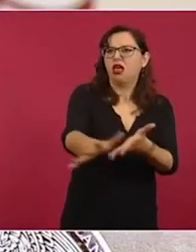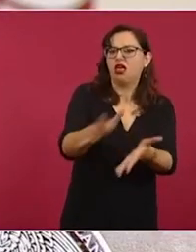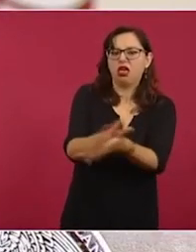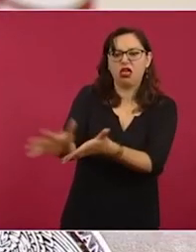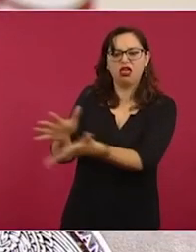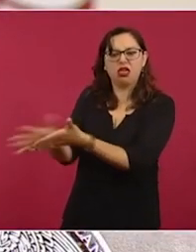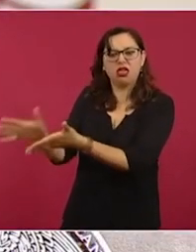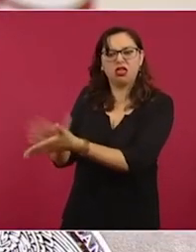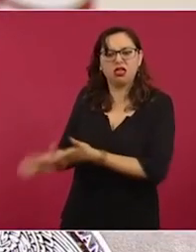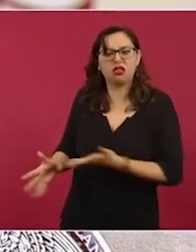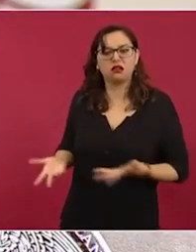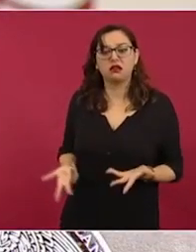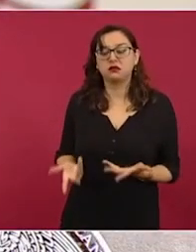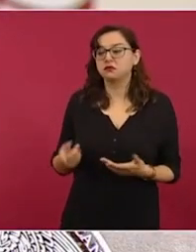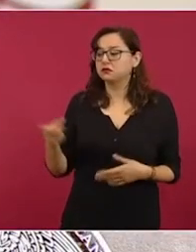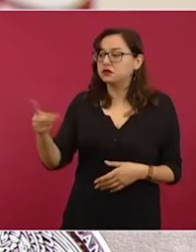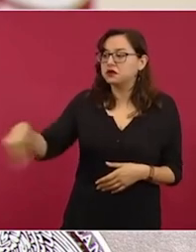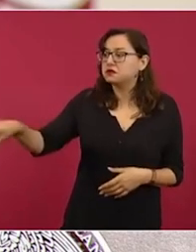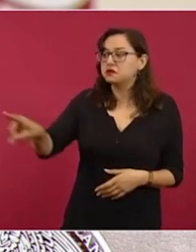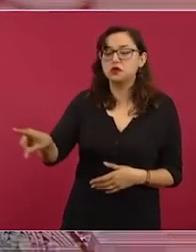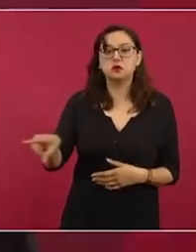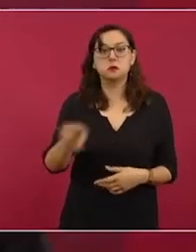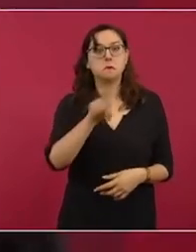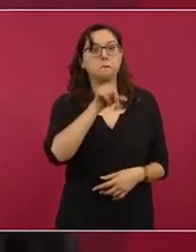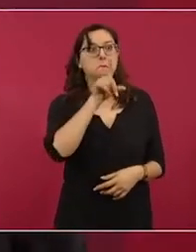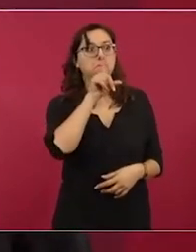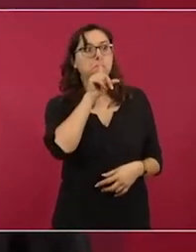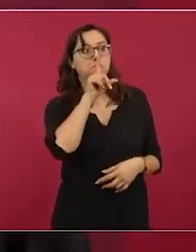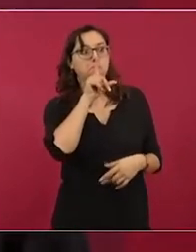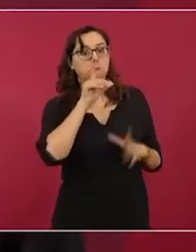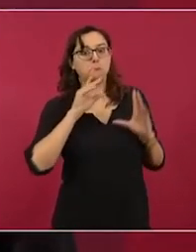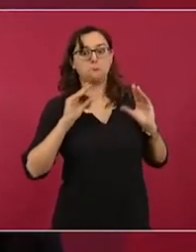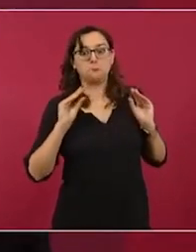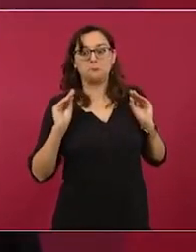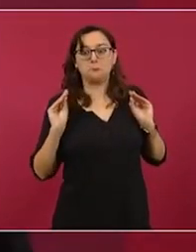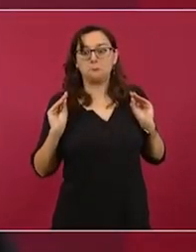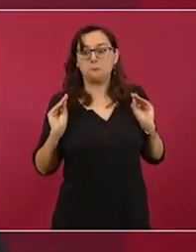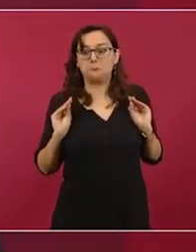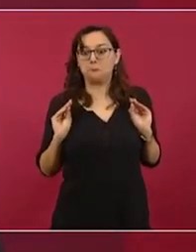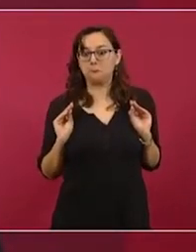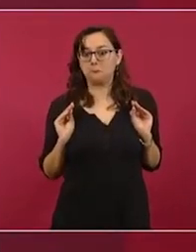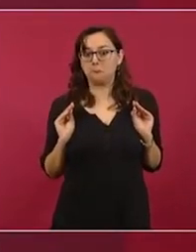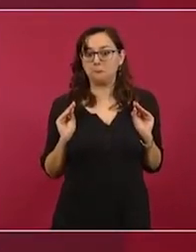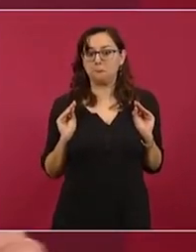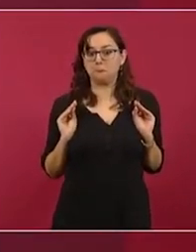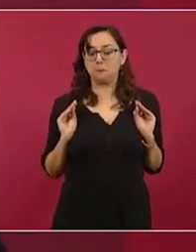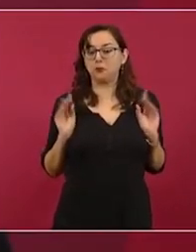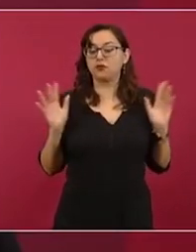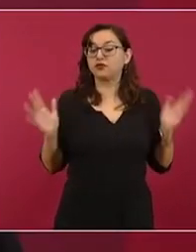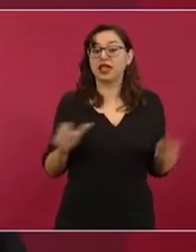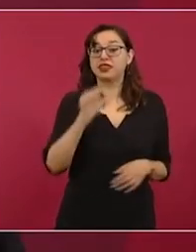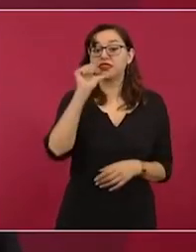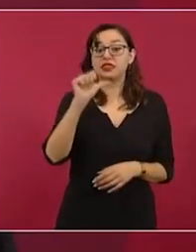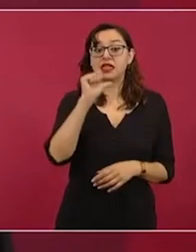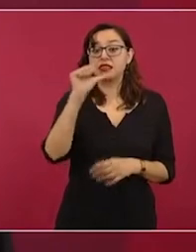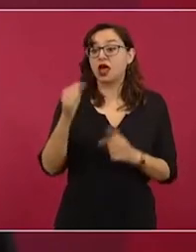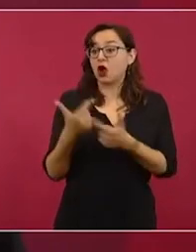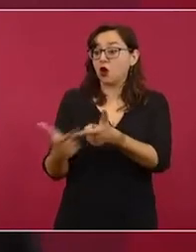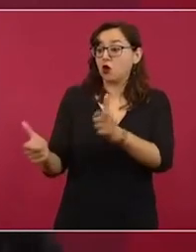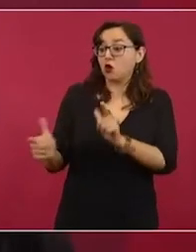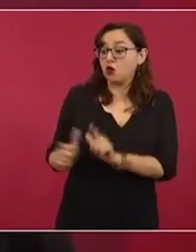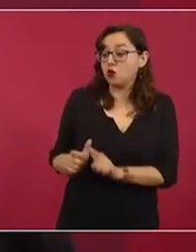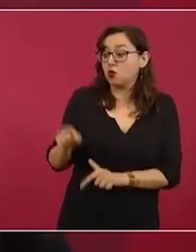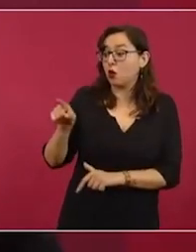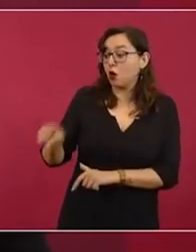Por ahí, no hay protestas de ecologistas en su contra, ni nadie de Greenpeace se amarra a las máquinas